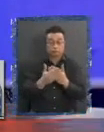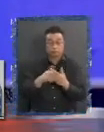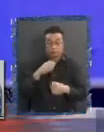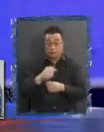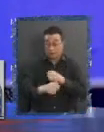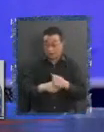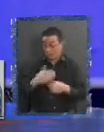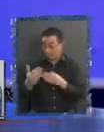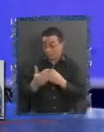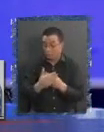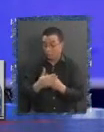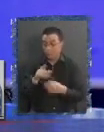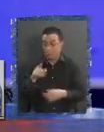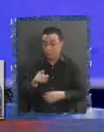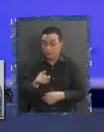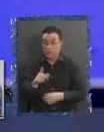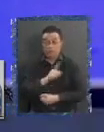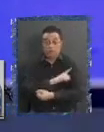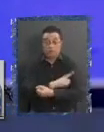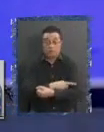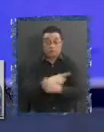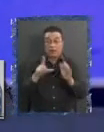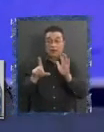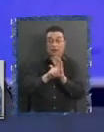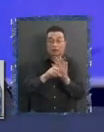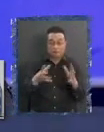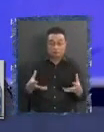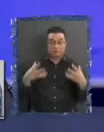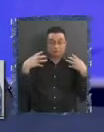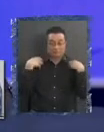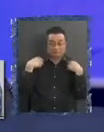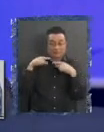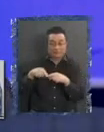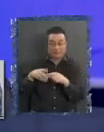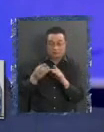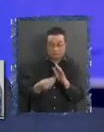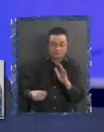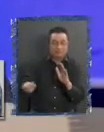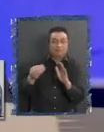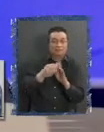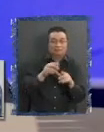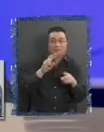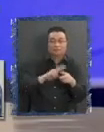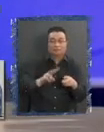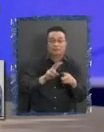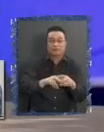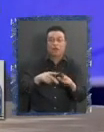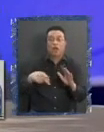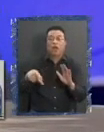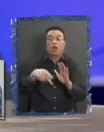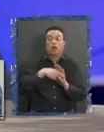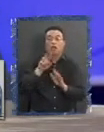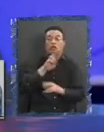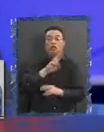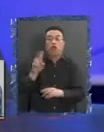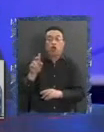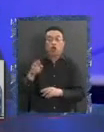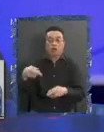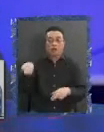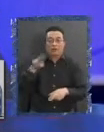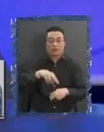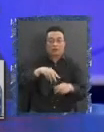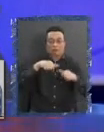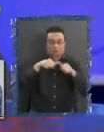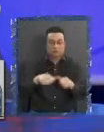el poder legislativo se hace a cargo de esta cuestión y restablezca la no reelección presidencial inmediata